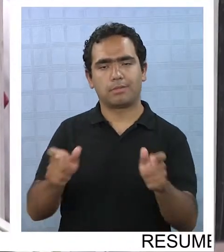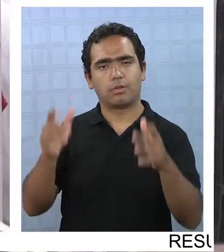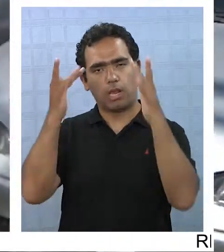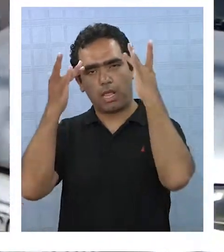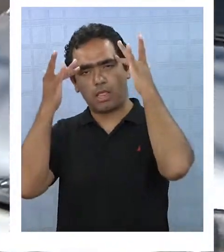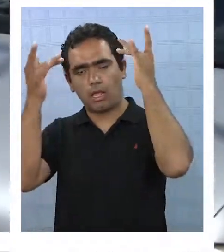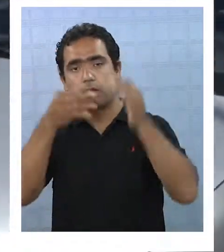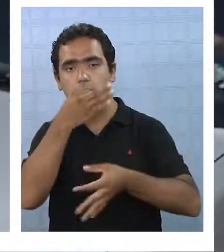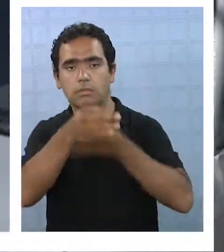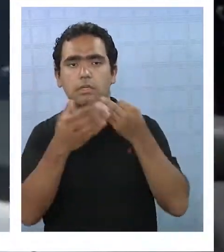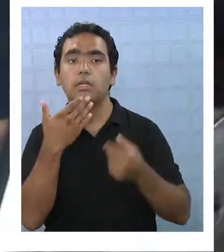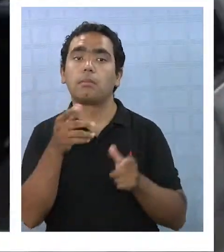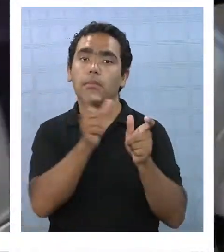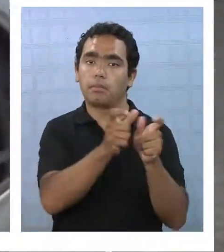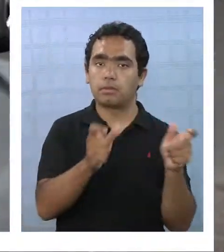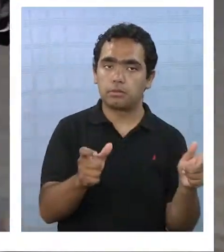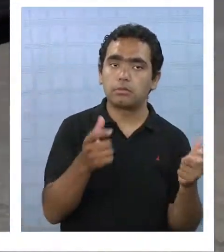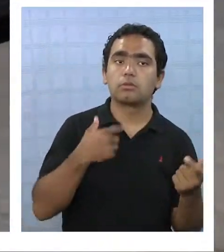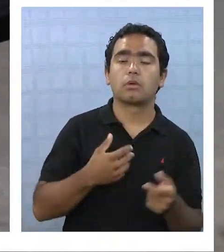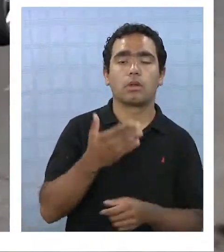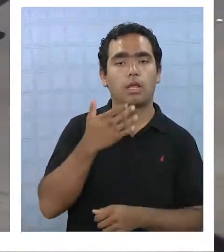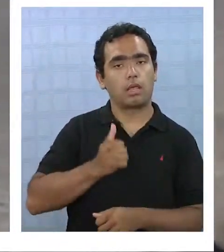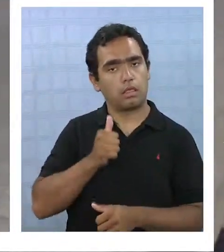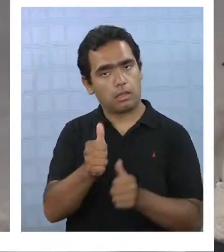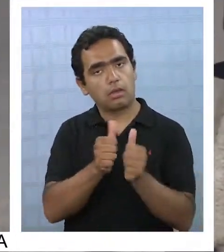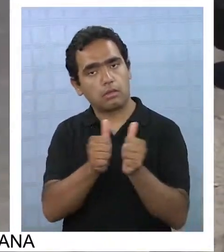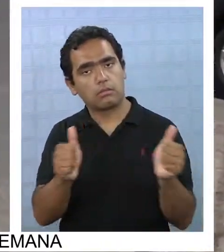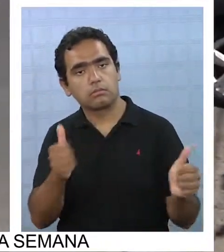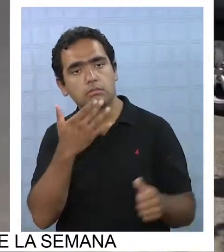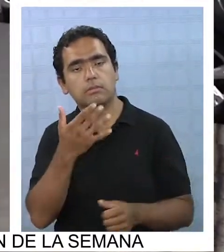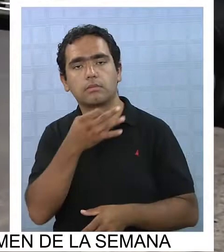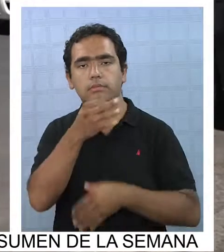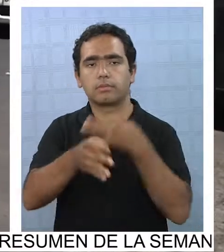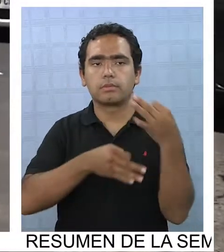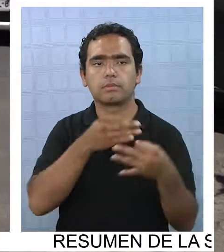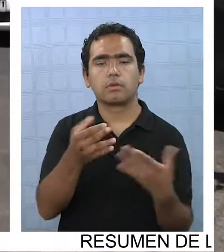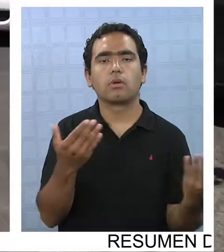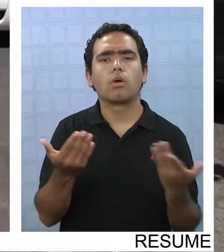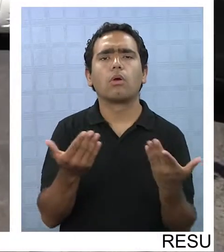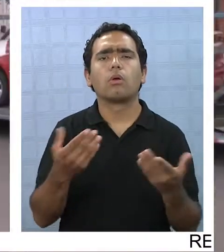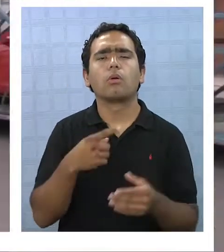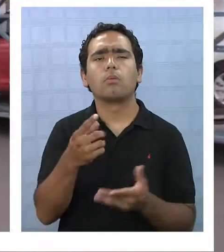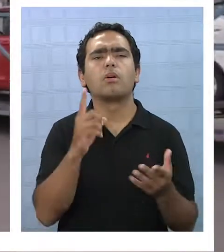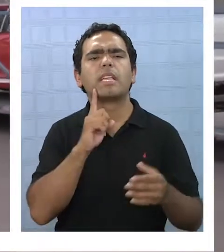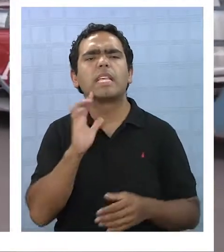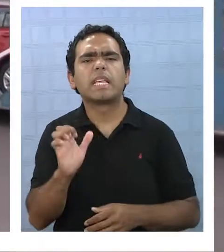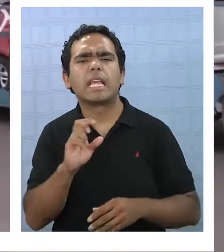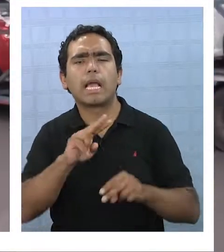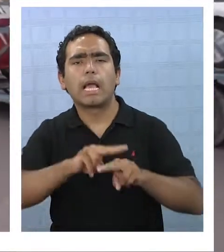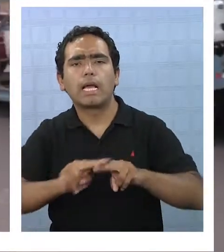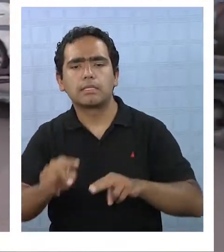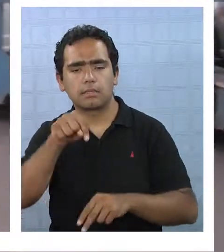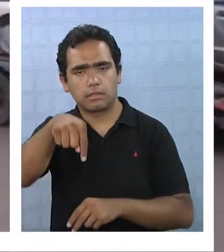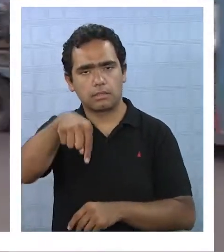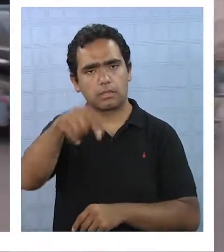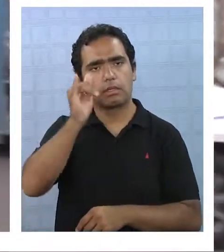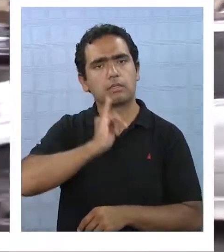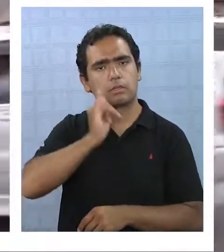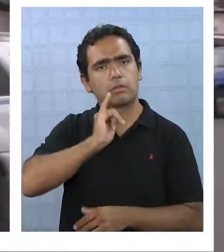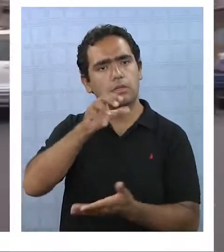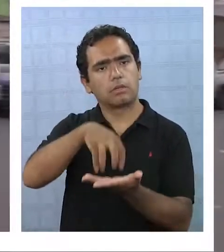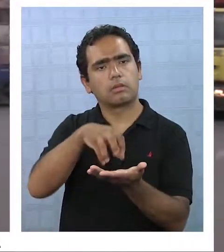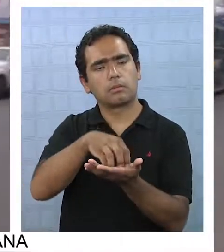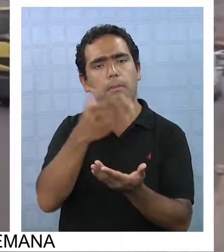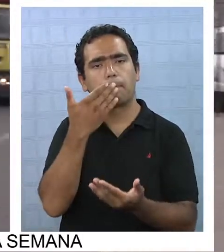como por ciudadanos y dirigentes, los cuales ofrecieron su visión sobre qué se tiene que hacer en nuestra ciudad para mejorar el